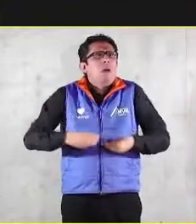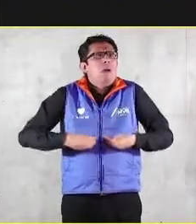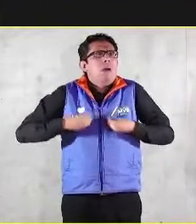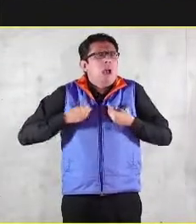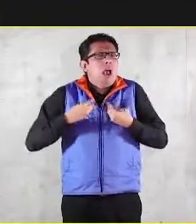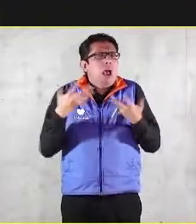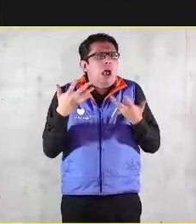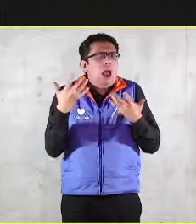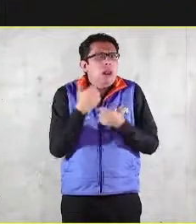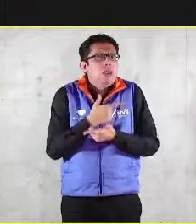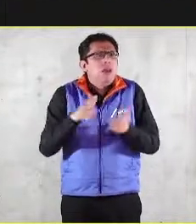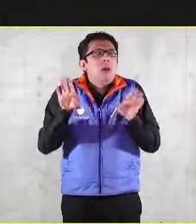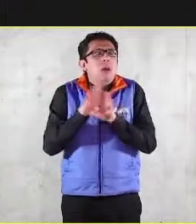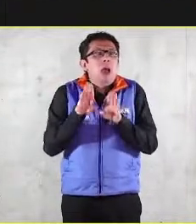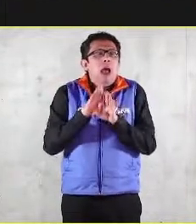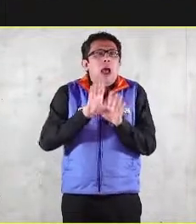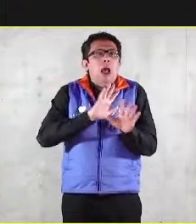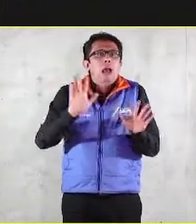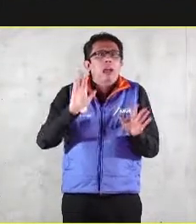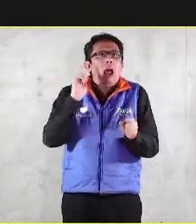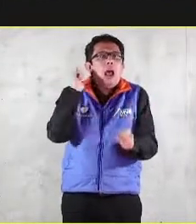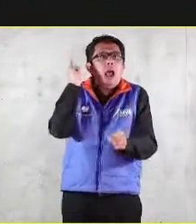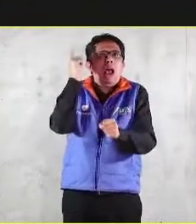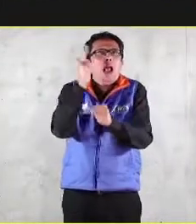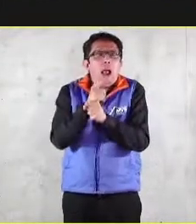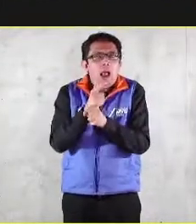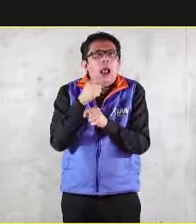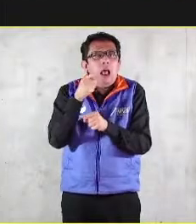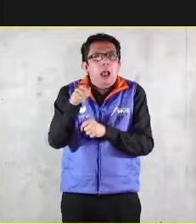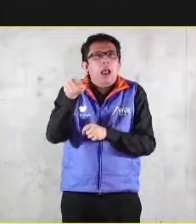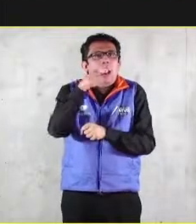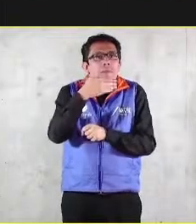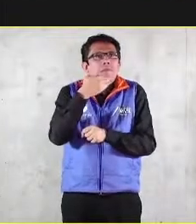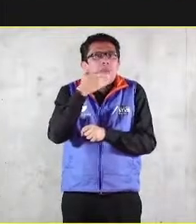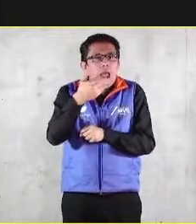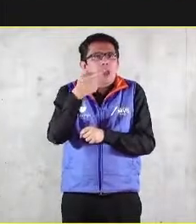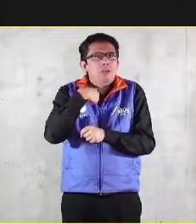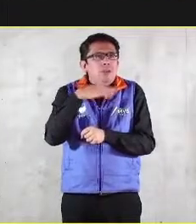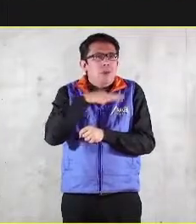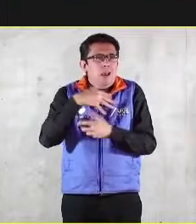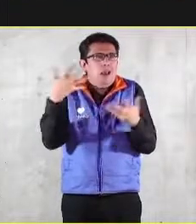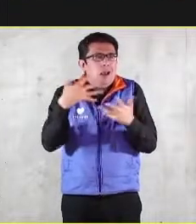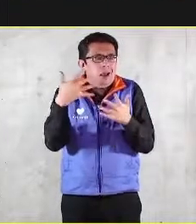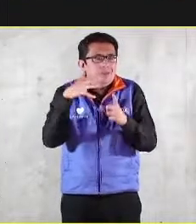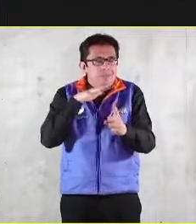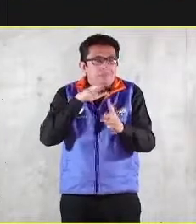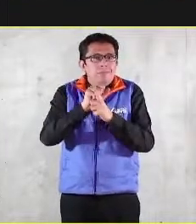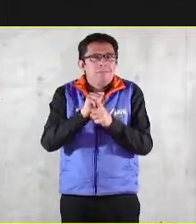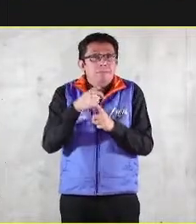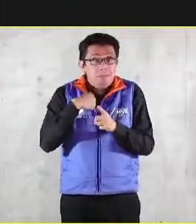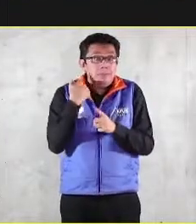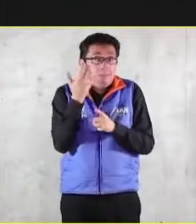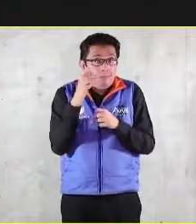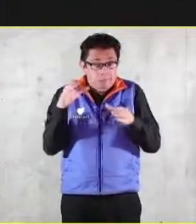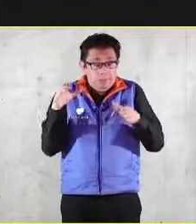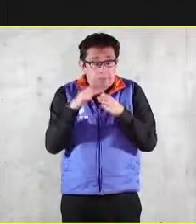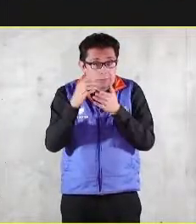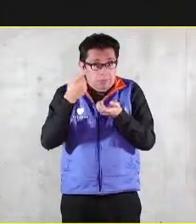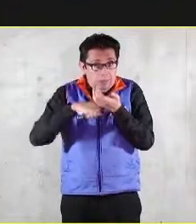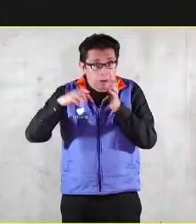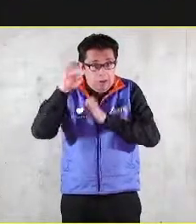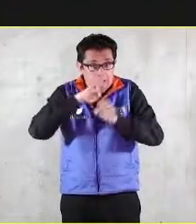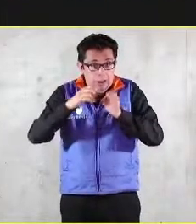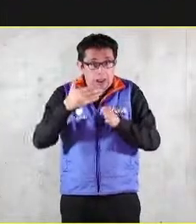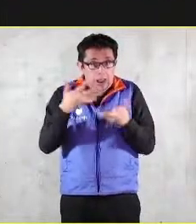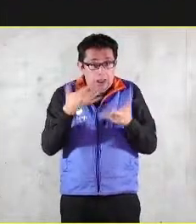reconocen el bien que provoca y da sentido a su acción de tal suerte que si yo quiero crear comunidad en mi empresa necesito